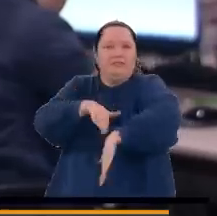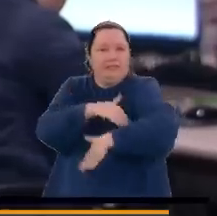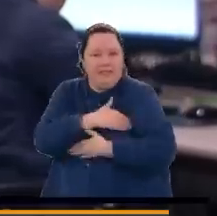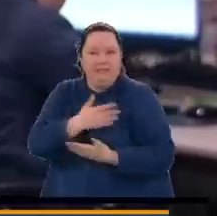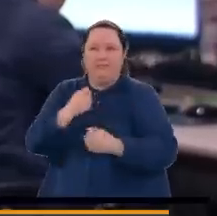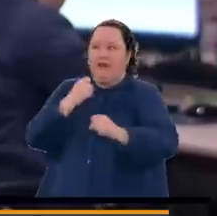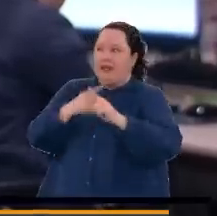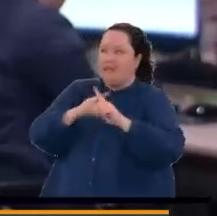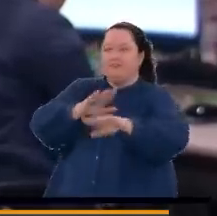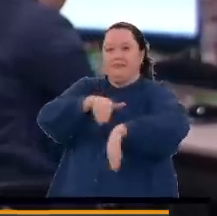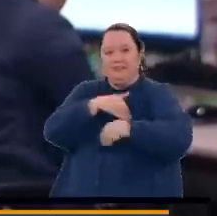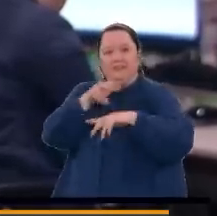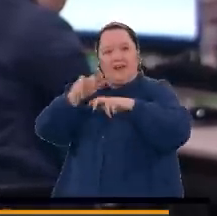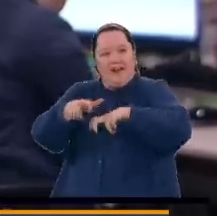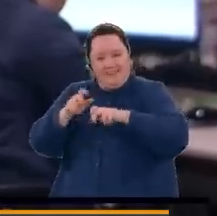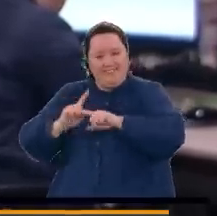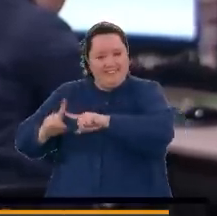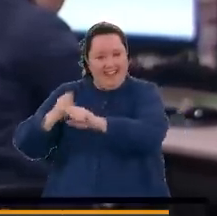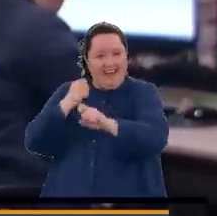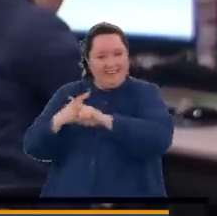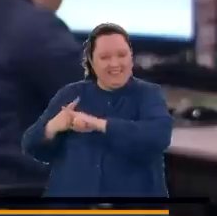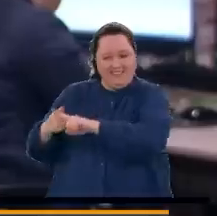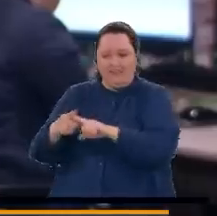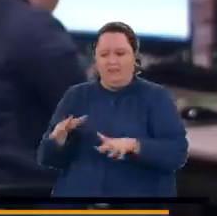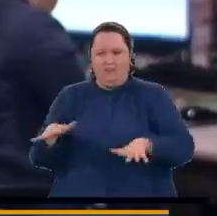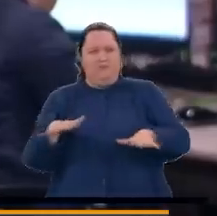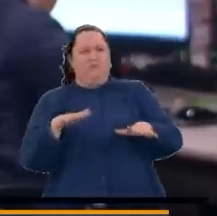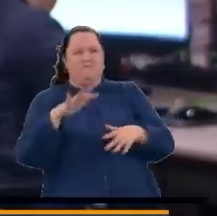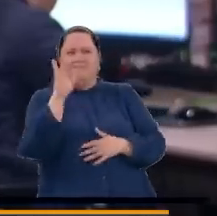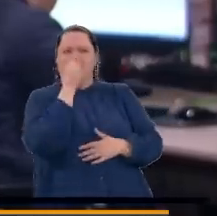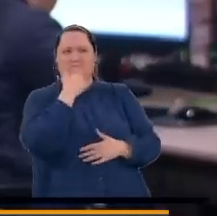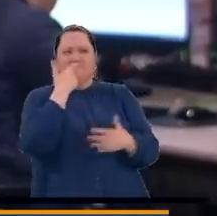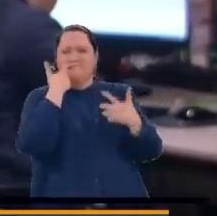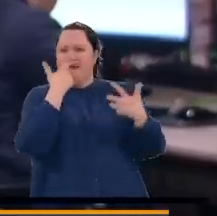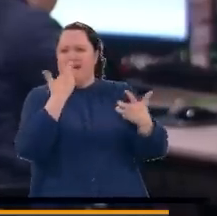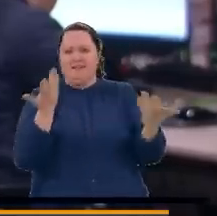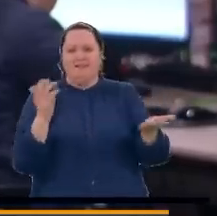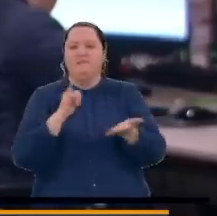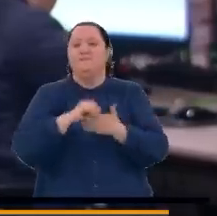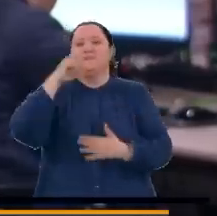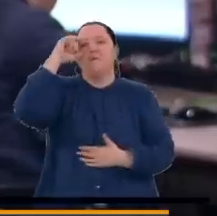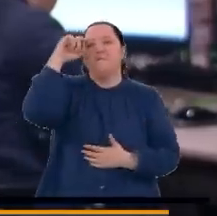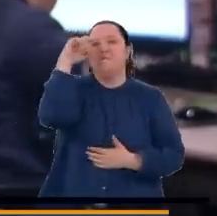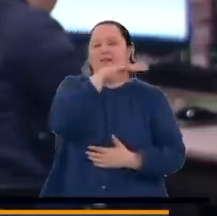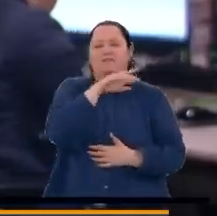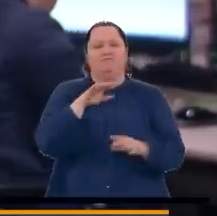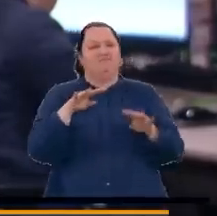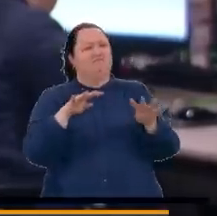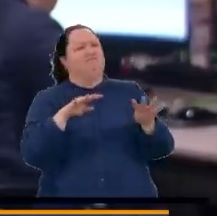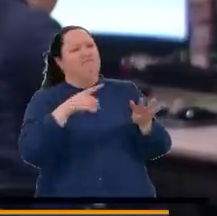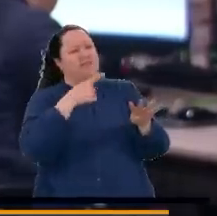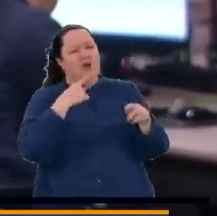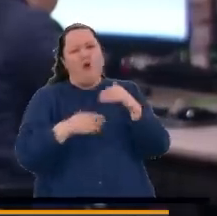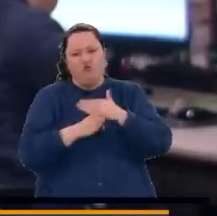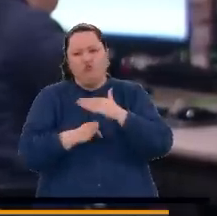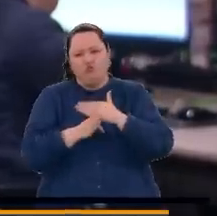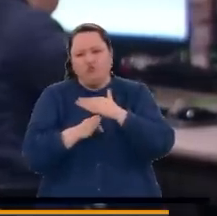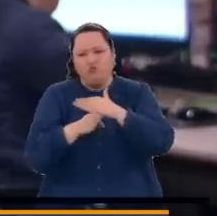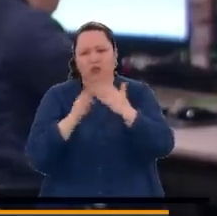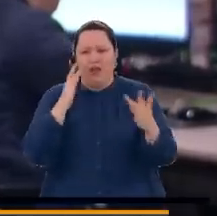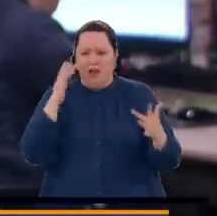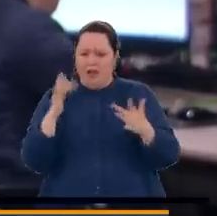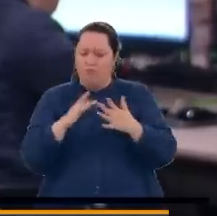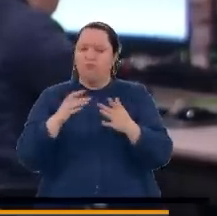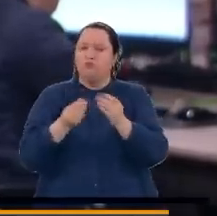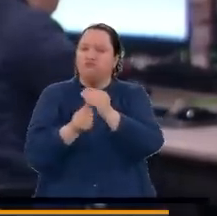de Agricultura, tildan de un error mayúsculo esta decisión que tiene el presidente Gustavo Petro de permitir que continúen los cultivos de coca en